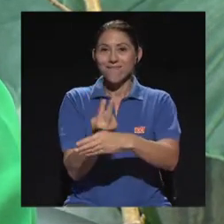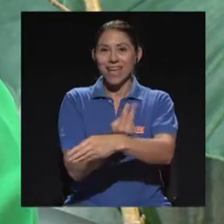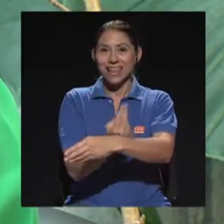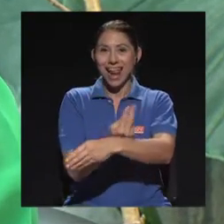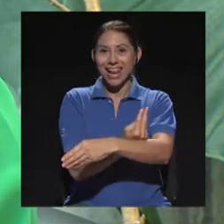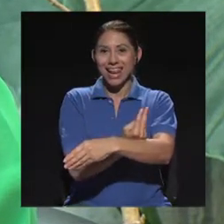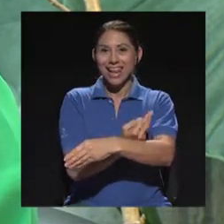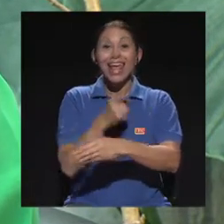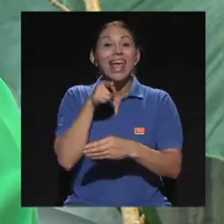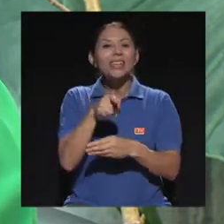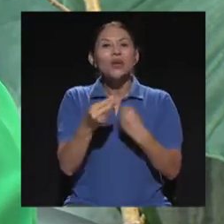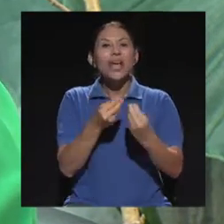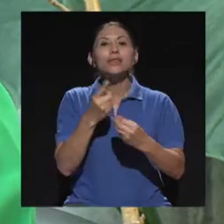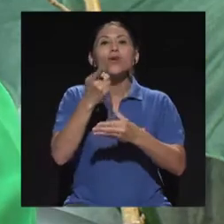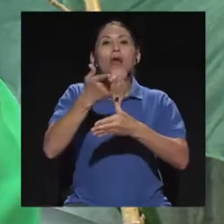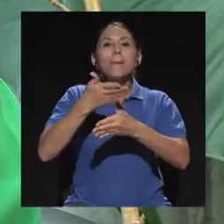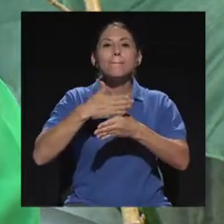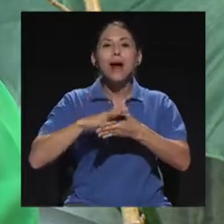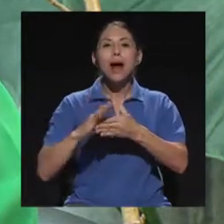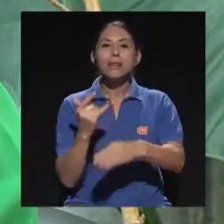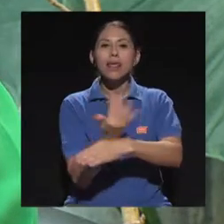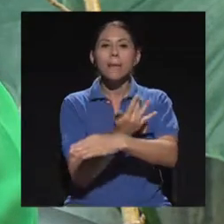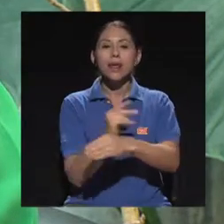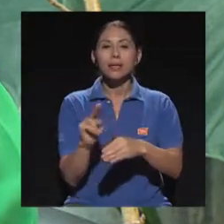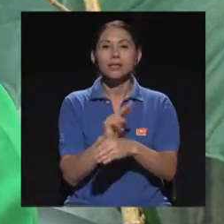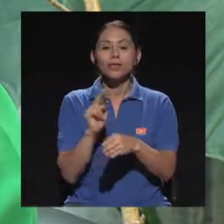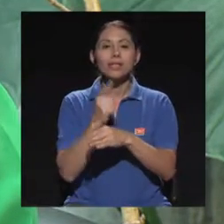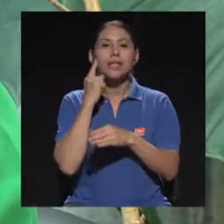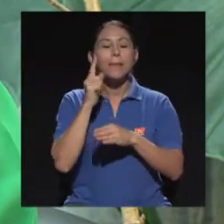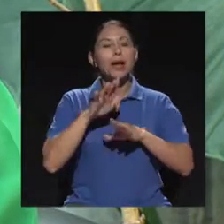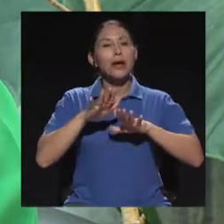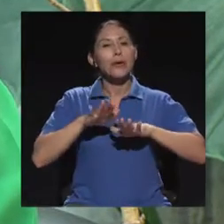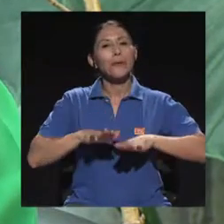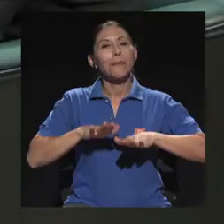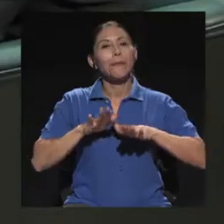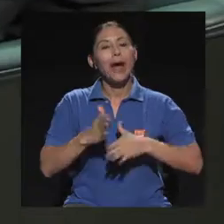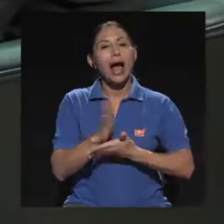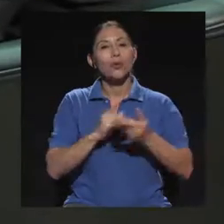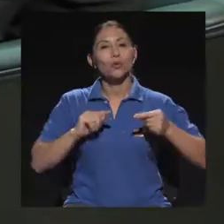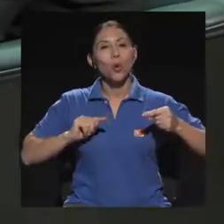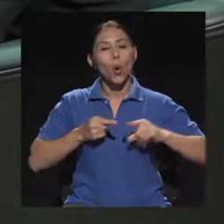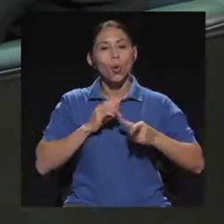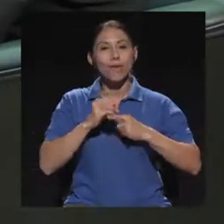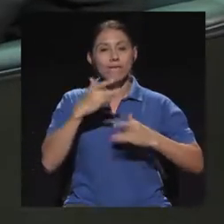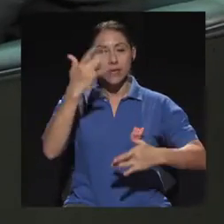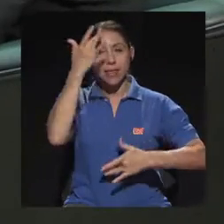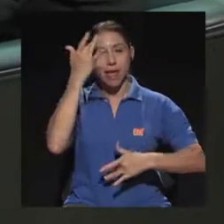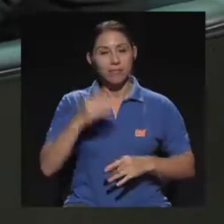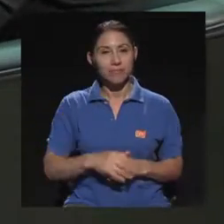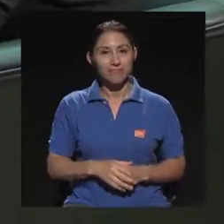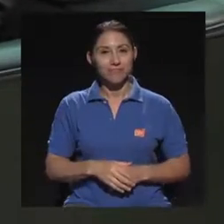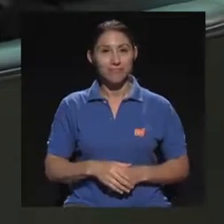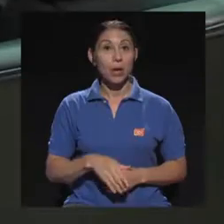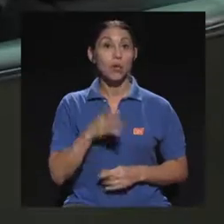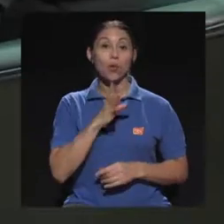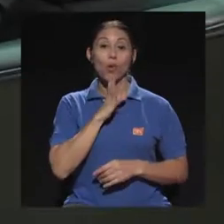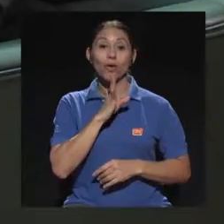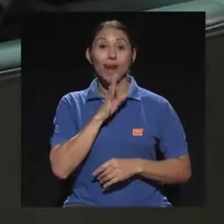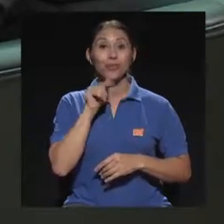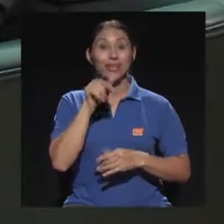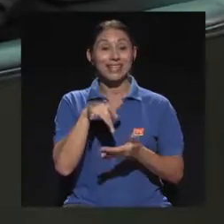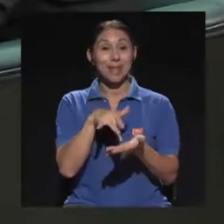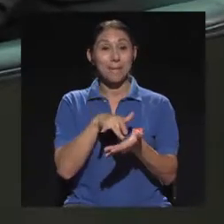para aliviar algún dolor o alguna enfermedad. Ahora bien, Mildred, cuando hablamos de este medicamento